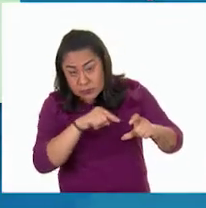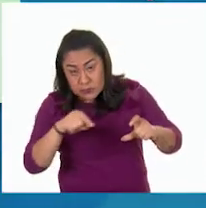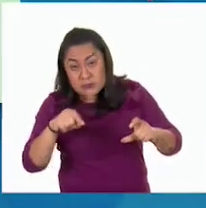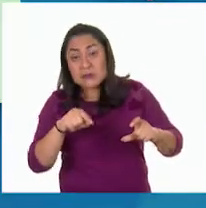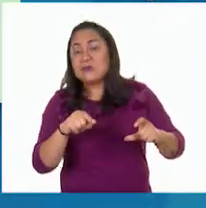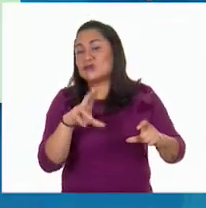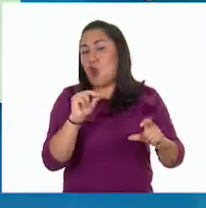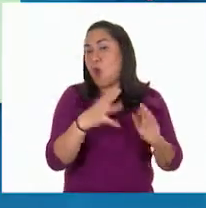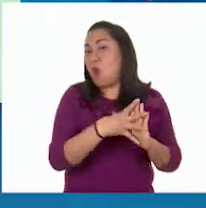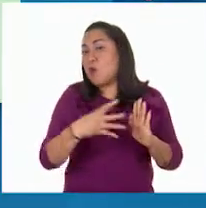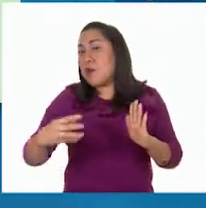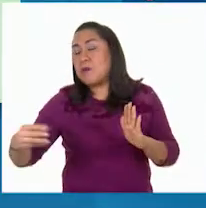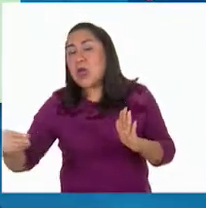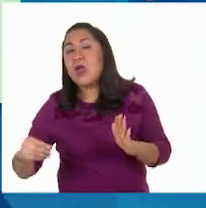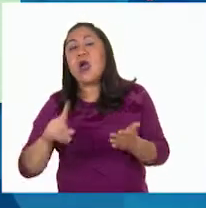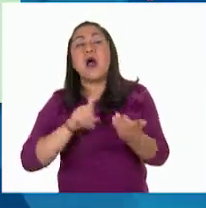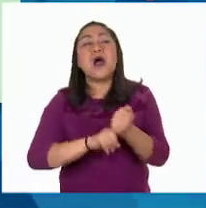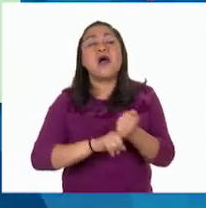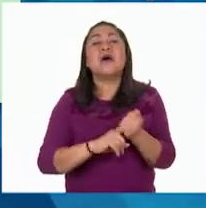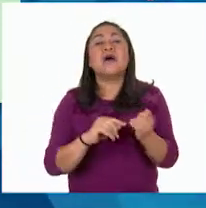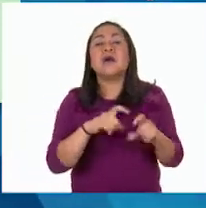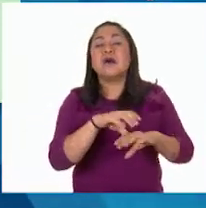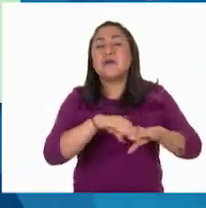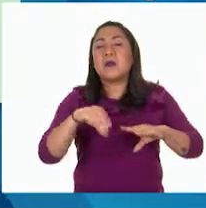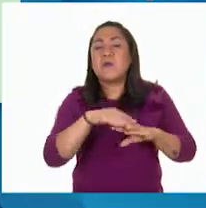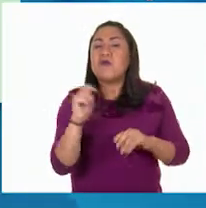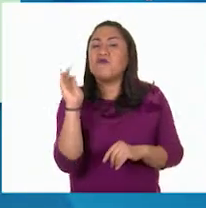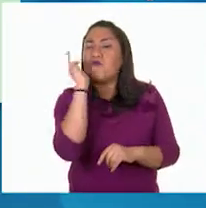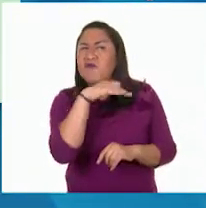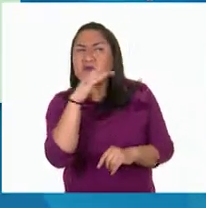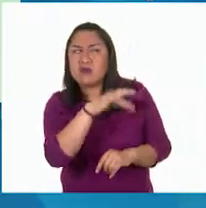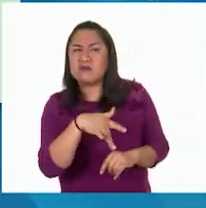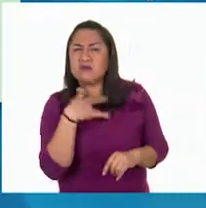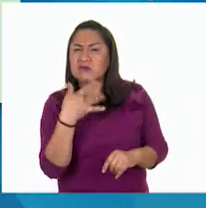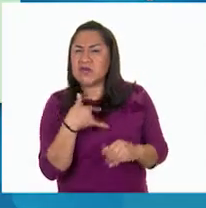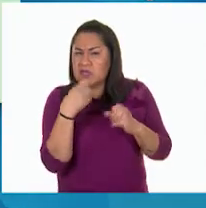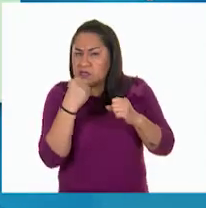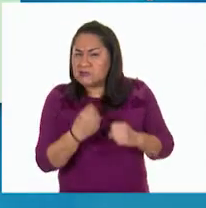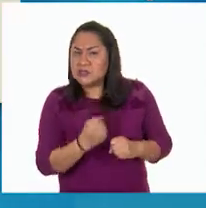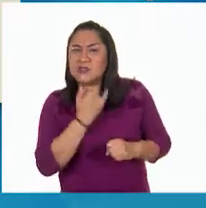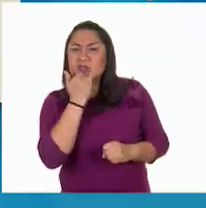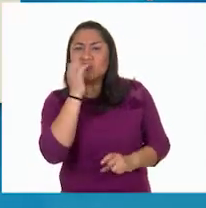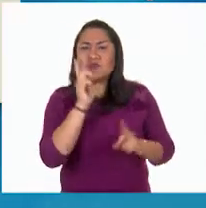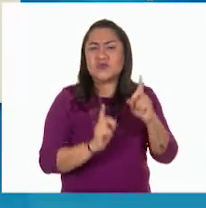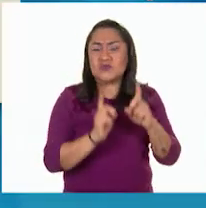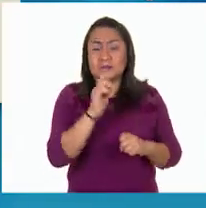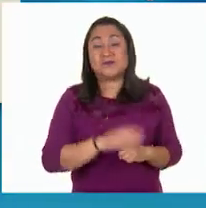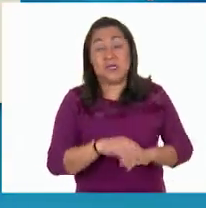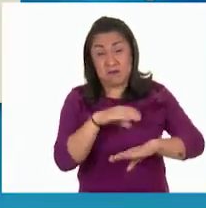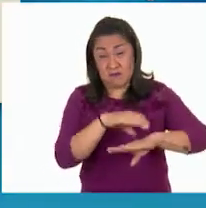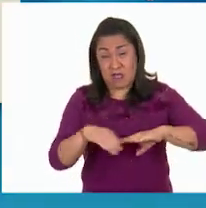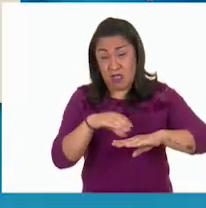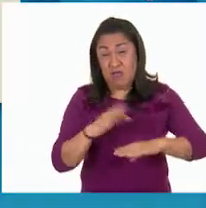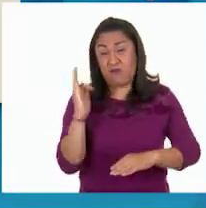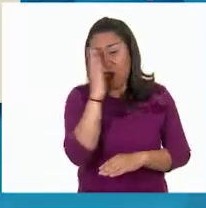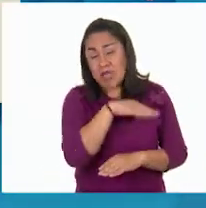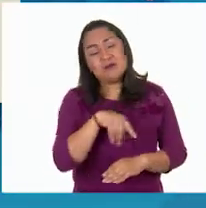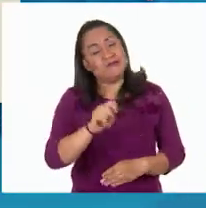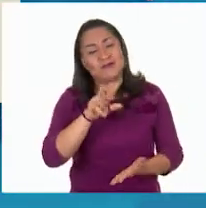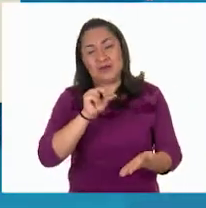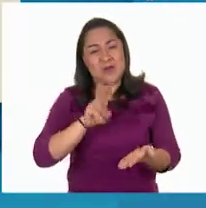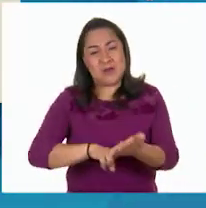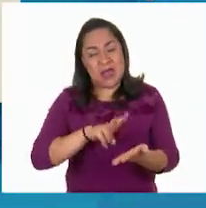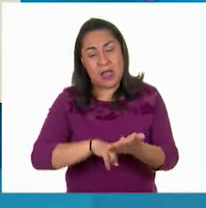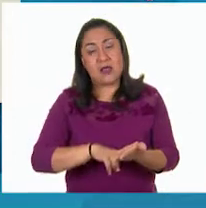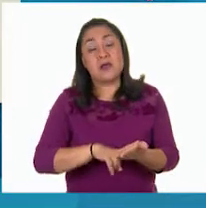difíciles de copiar, para evitar que los billetes falsos deterioren la confianza que tenemos en los auténticos. Los billetes falsos no tienen valor. Es el